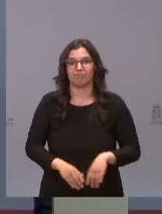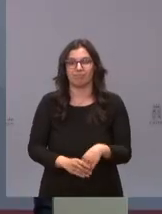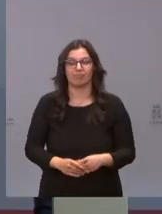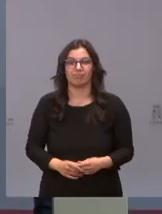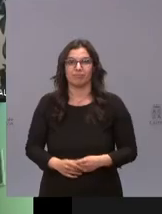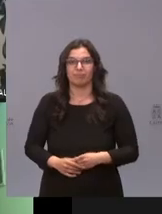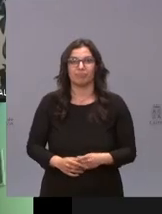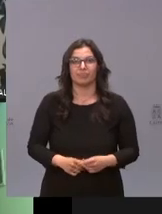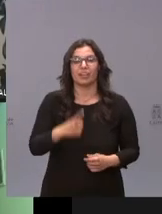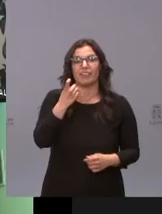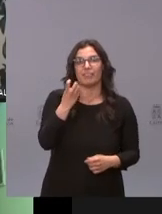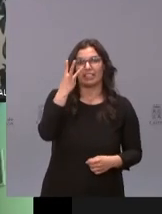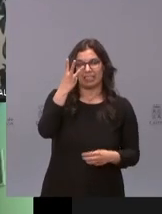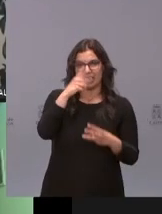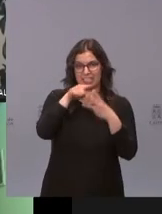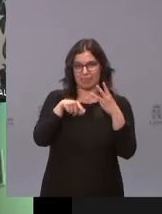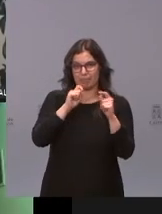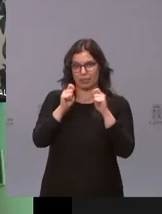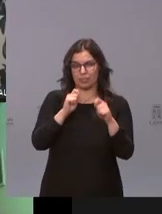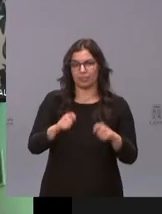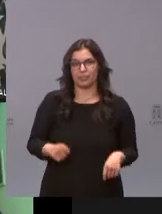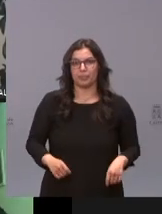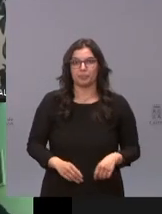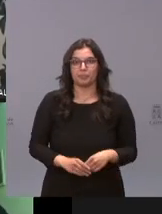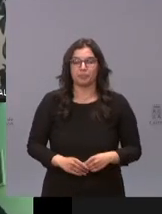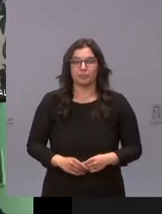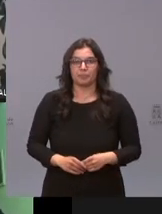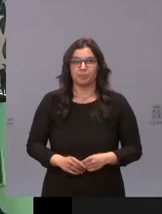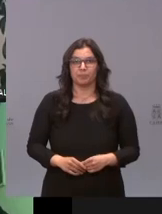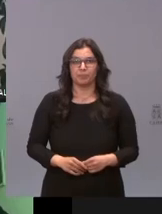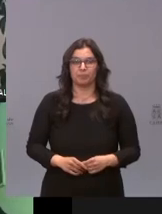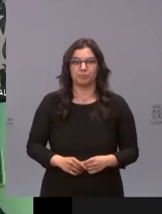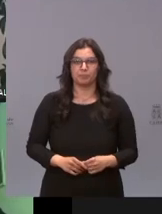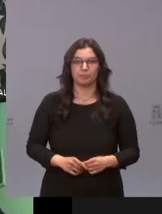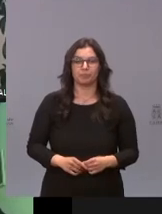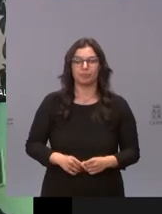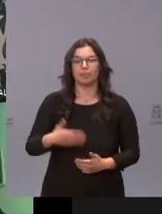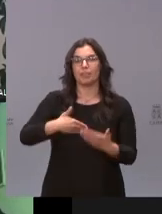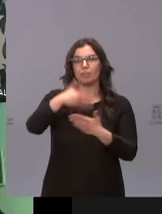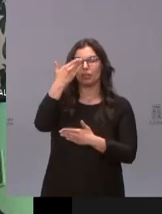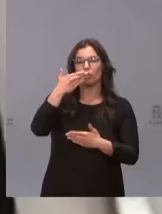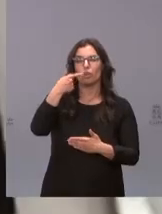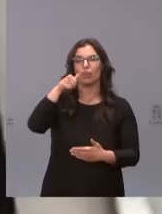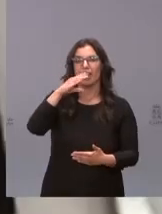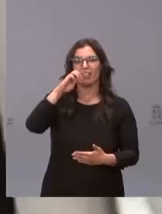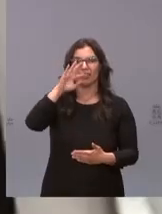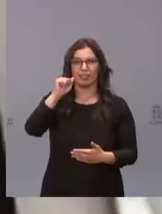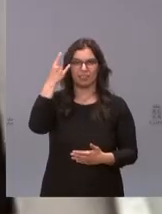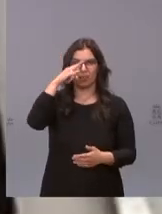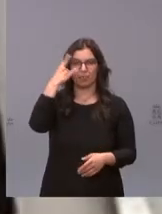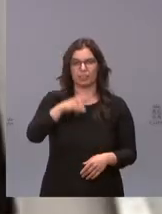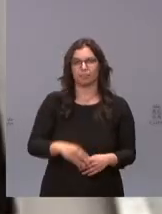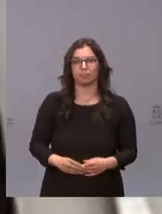Nos quedan tres últimas intervenciones pregunta ahora Belén Hernández de la Gaceta de Salamanca adelante Belén